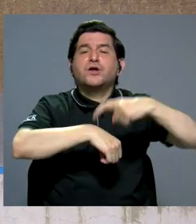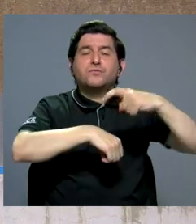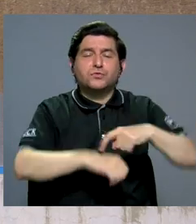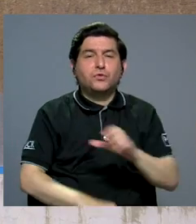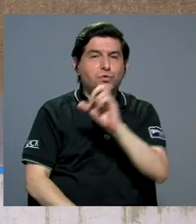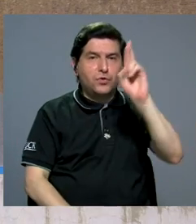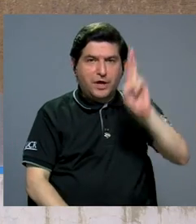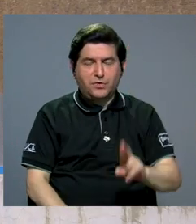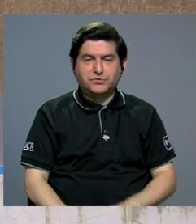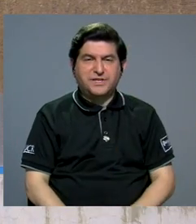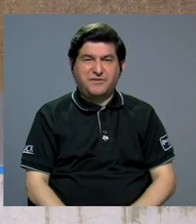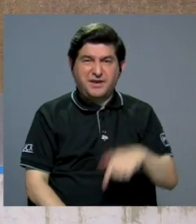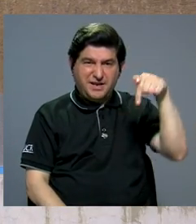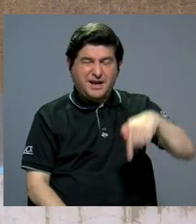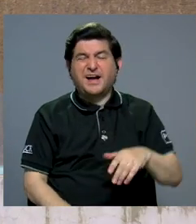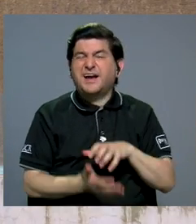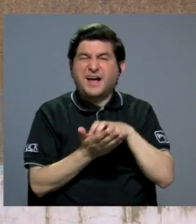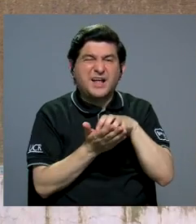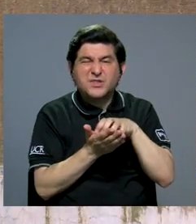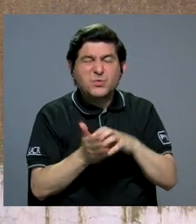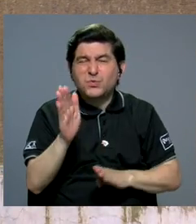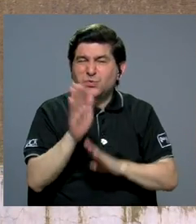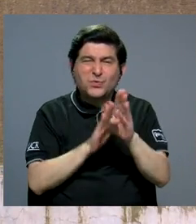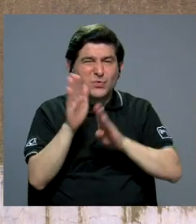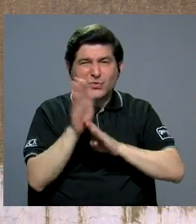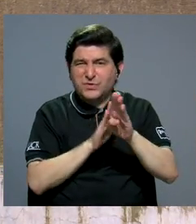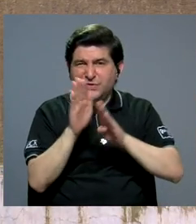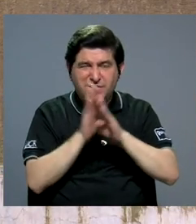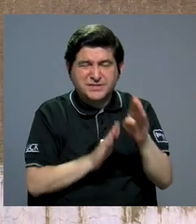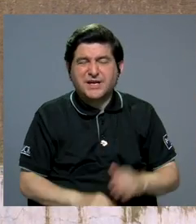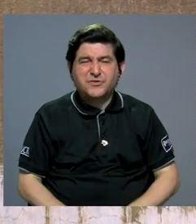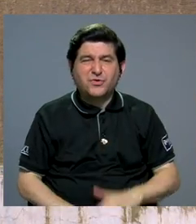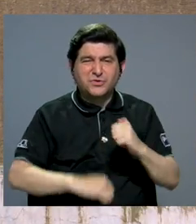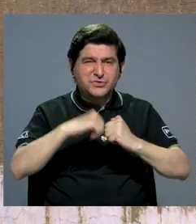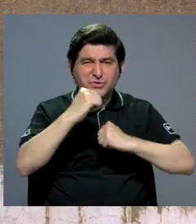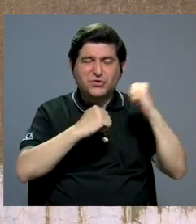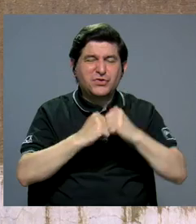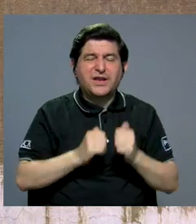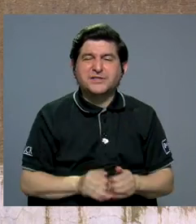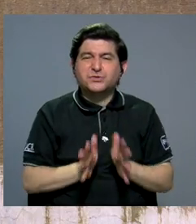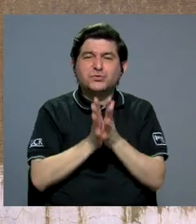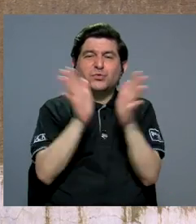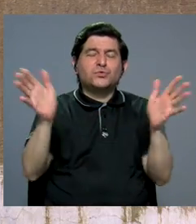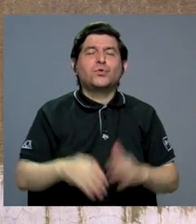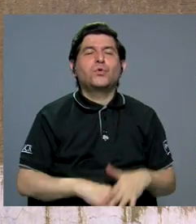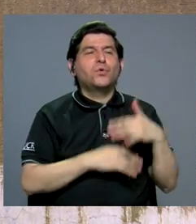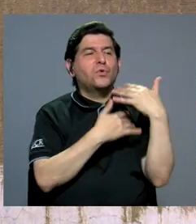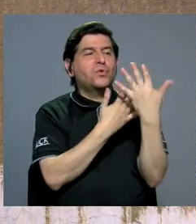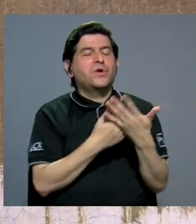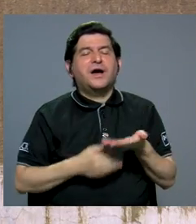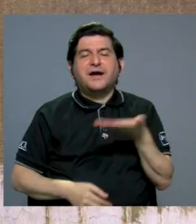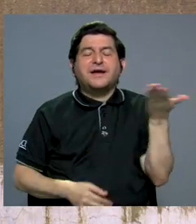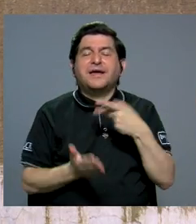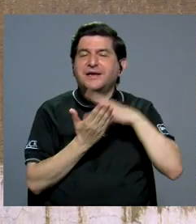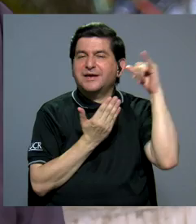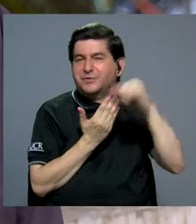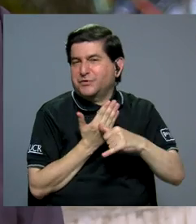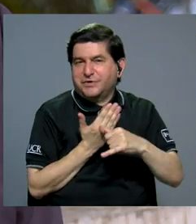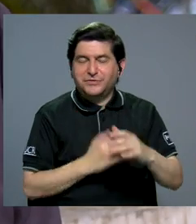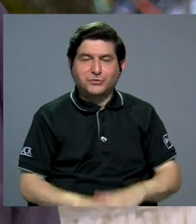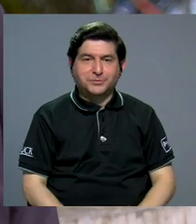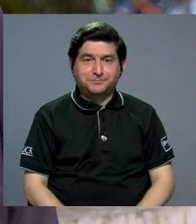En una Costa Rica donde ha sido puesto en duda un poco el desarrollo de la infraestructura pública, ¿qué esperanza nos puede dar el proyecto?